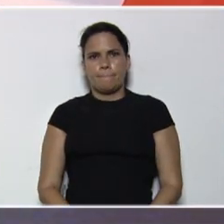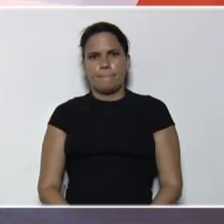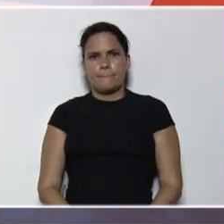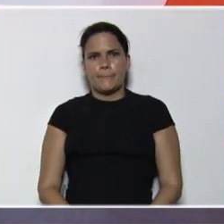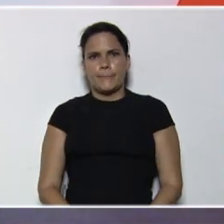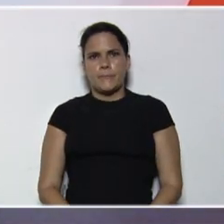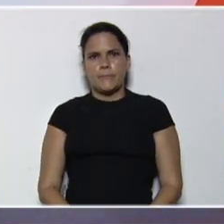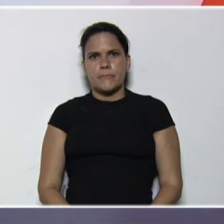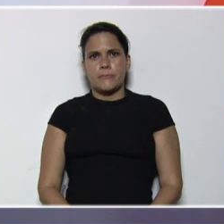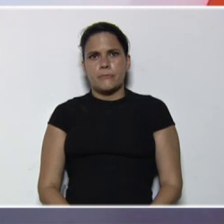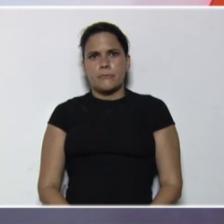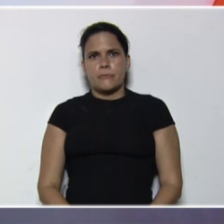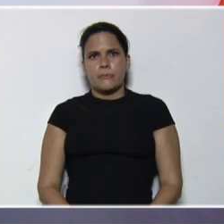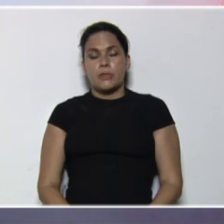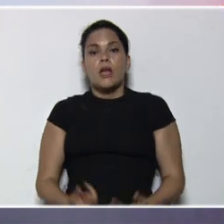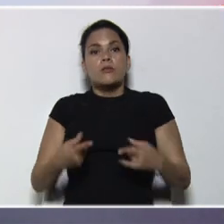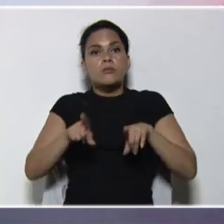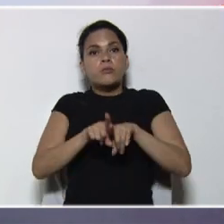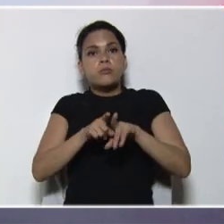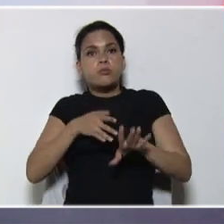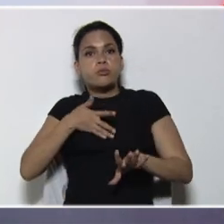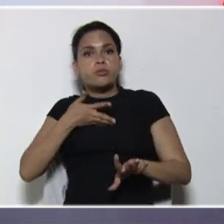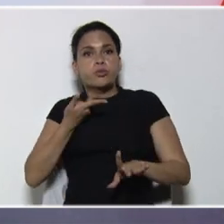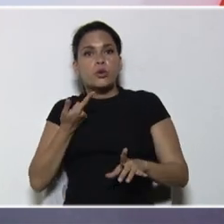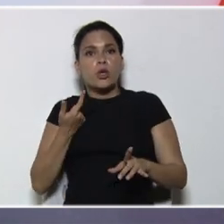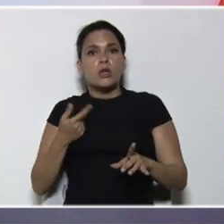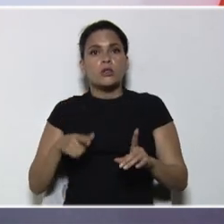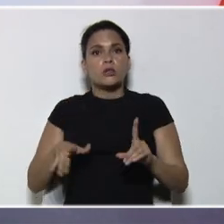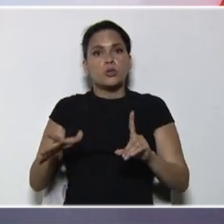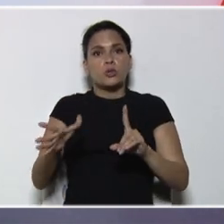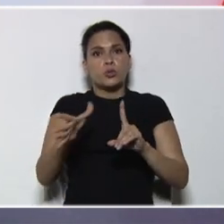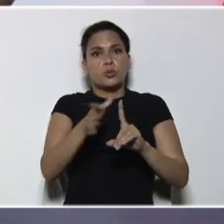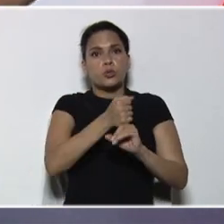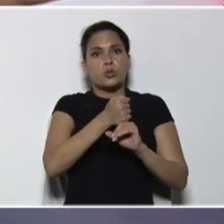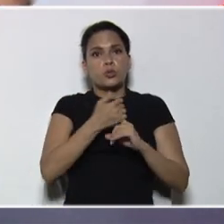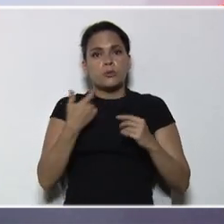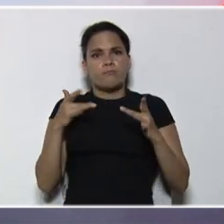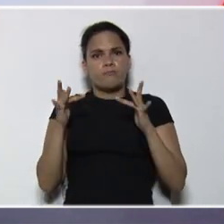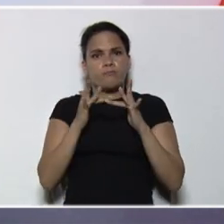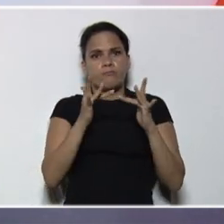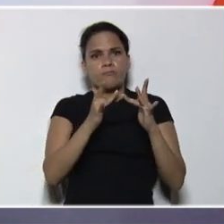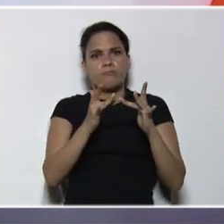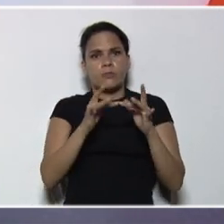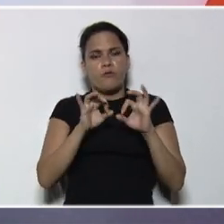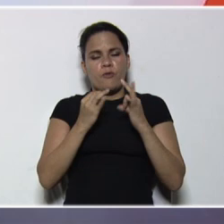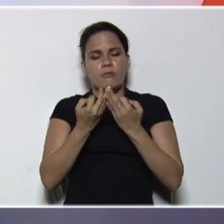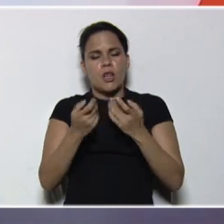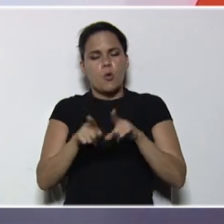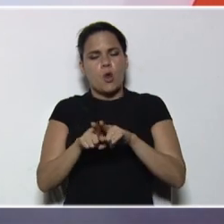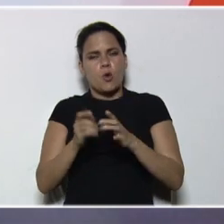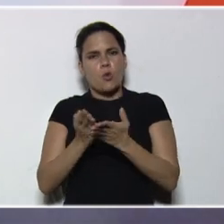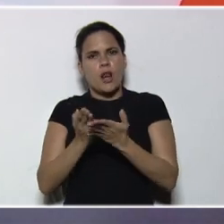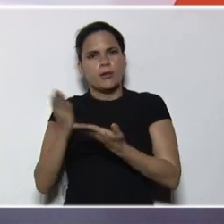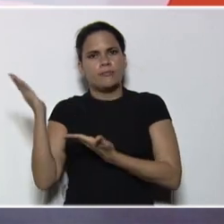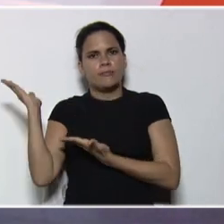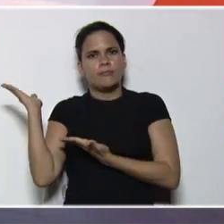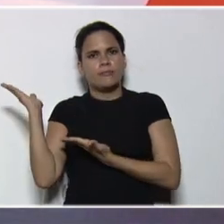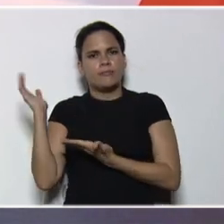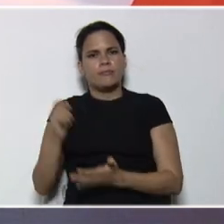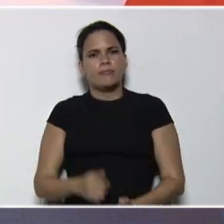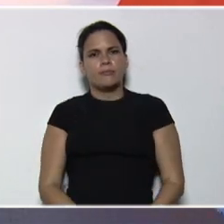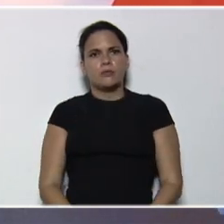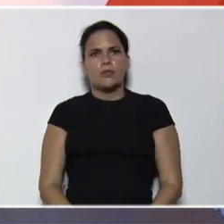Así también puedes conseguir el enlace cadafamiliaunaescuela.me.gov.be.